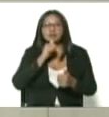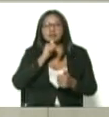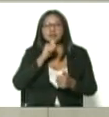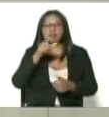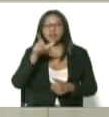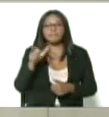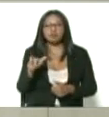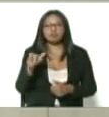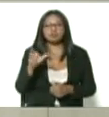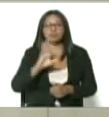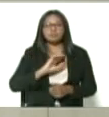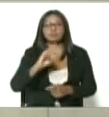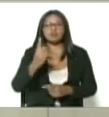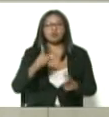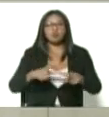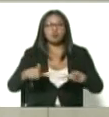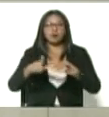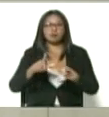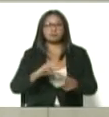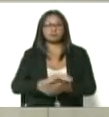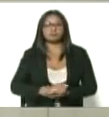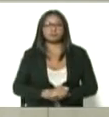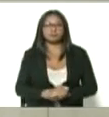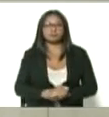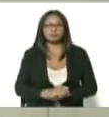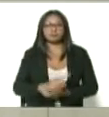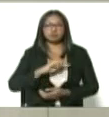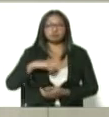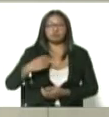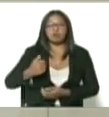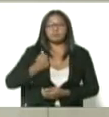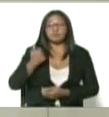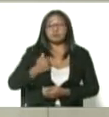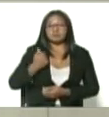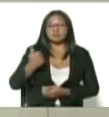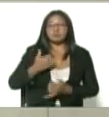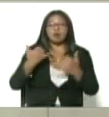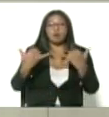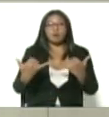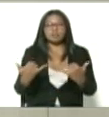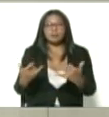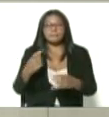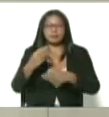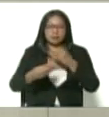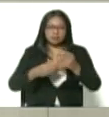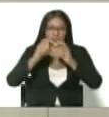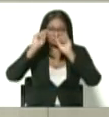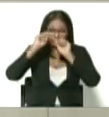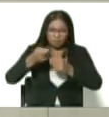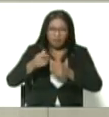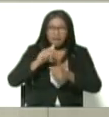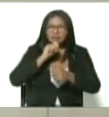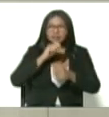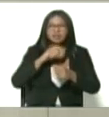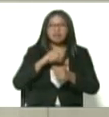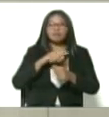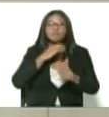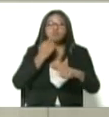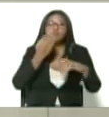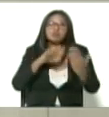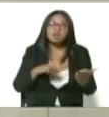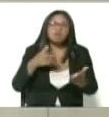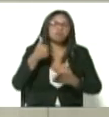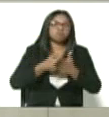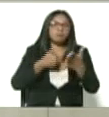en la primera fila. Aprovechamos esta oportunidad para rendir homenaje a quienes perdieron la vida en esta